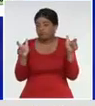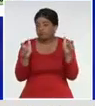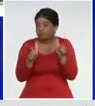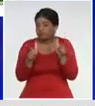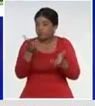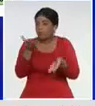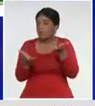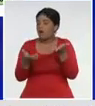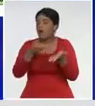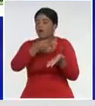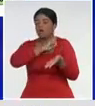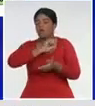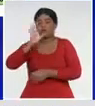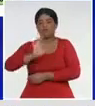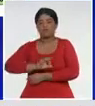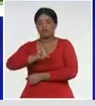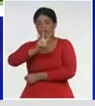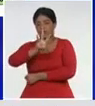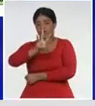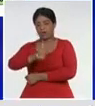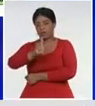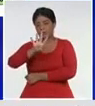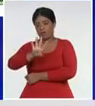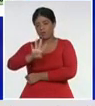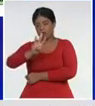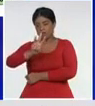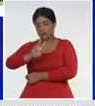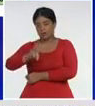de 343,1,